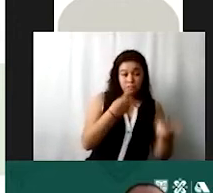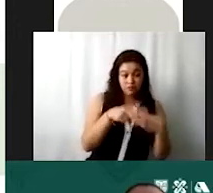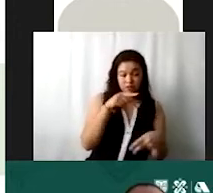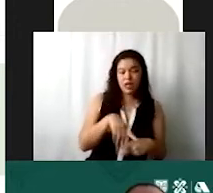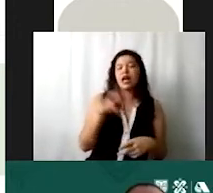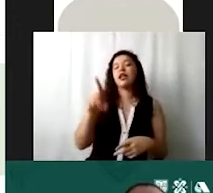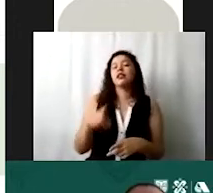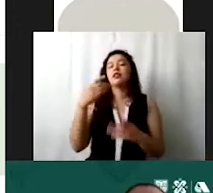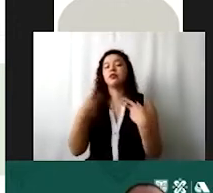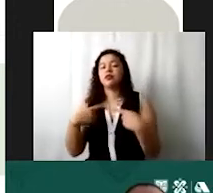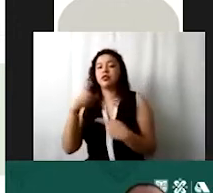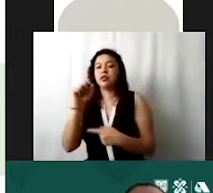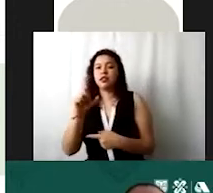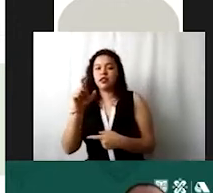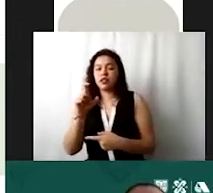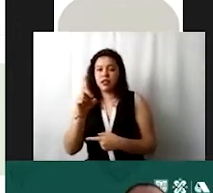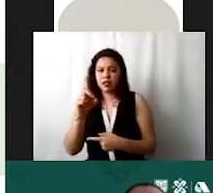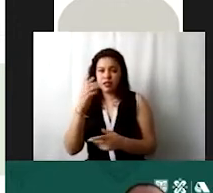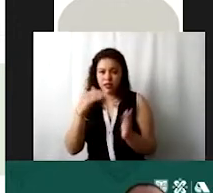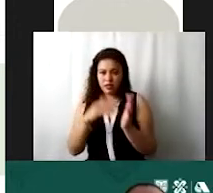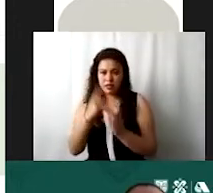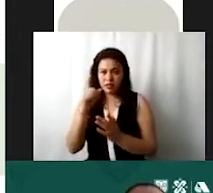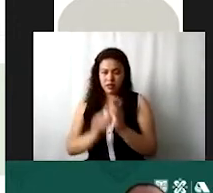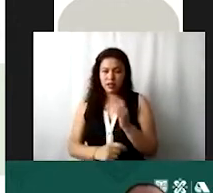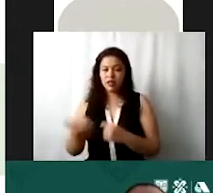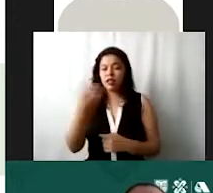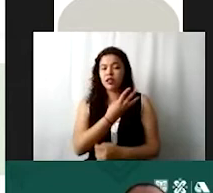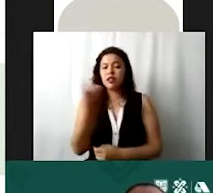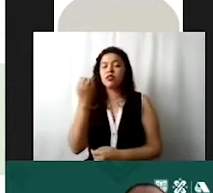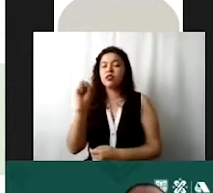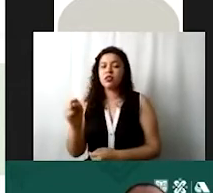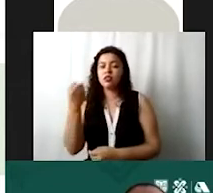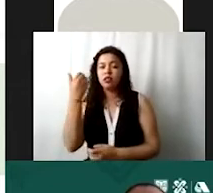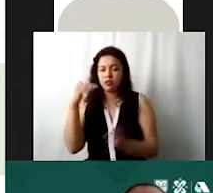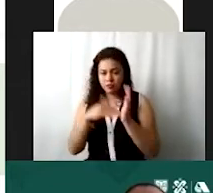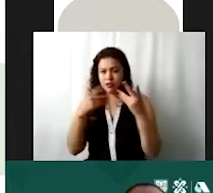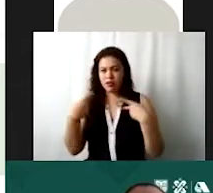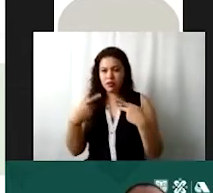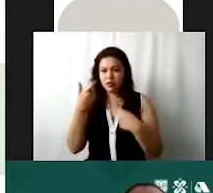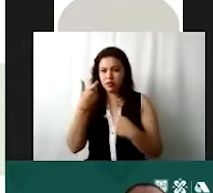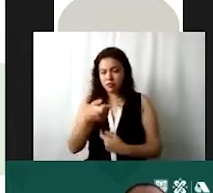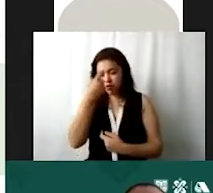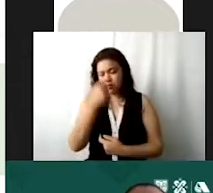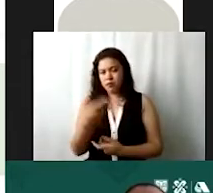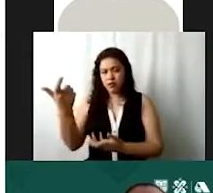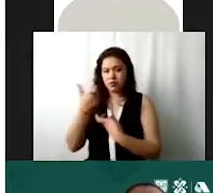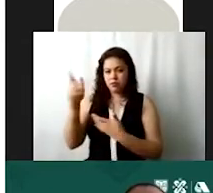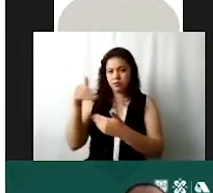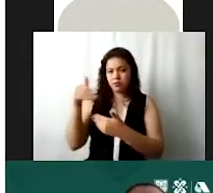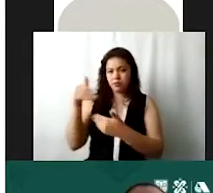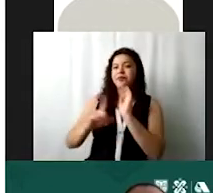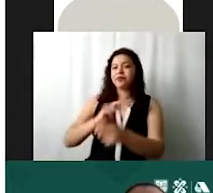anualmente voy a tener 360 mil pesos por concepto de cuotas de recuperación. Y le damos aquí en terminar.